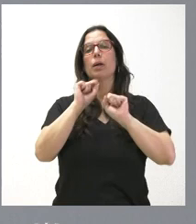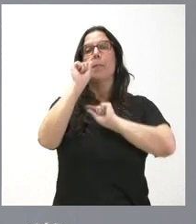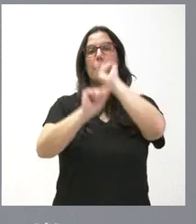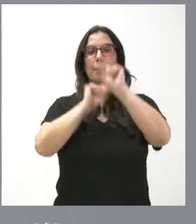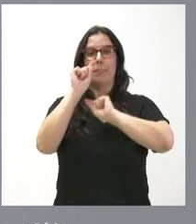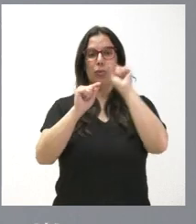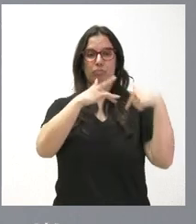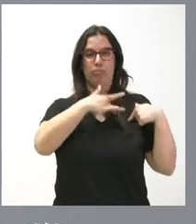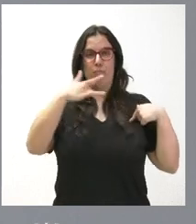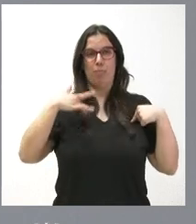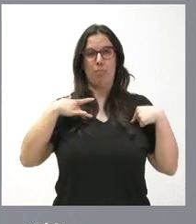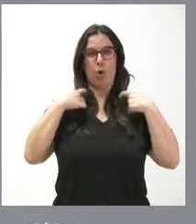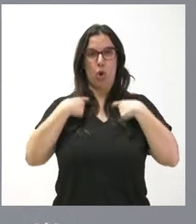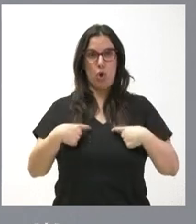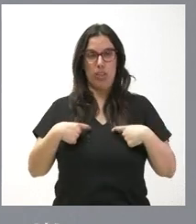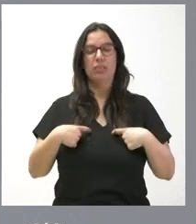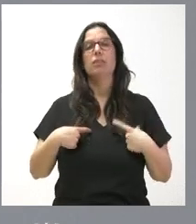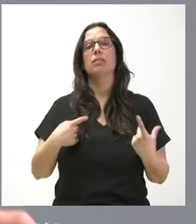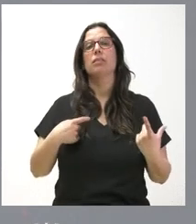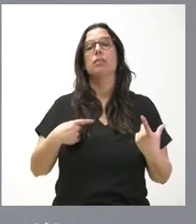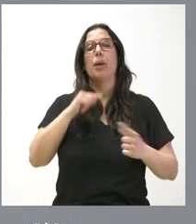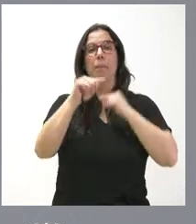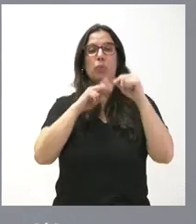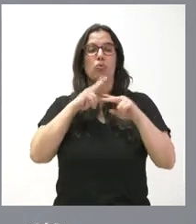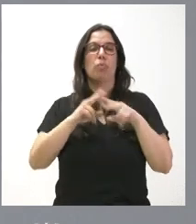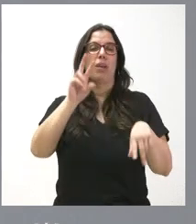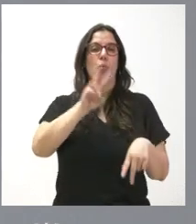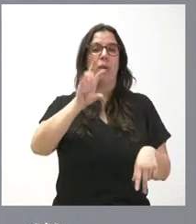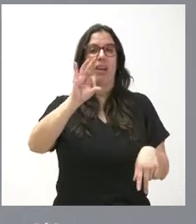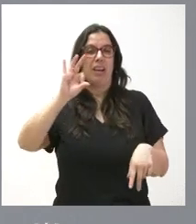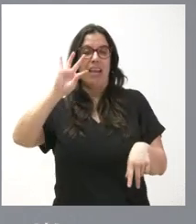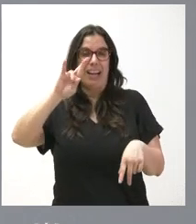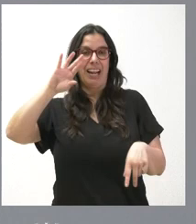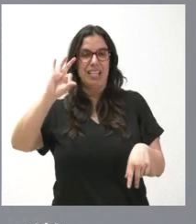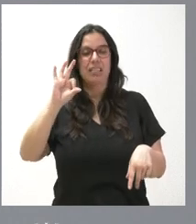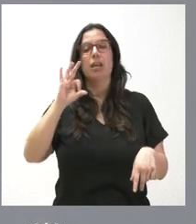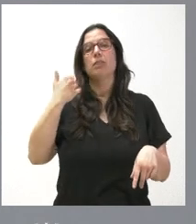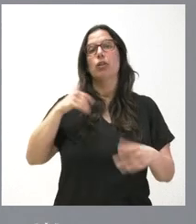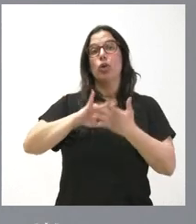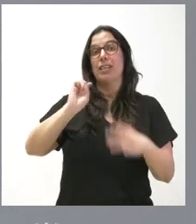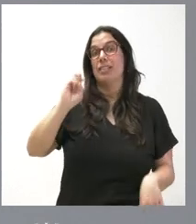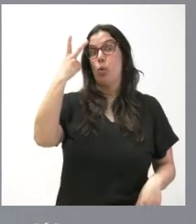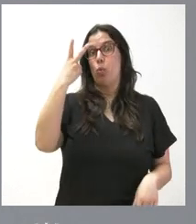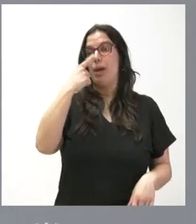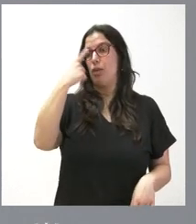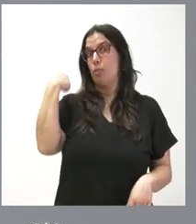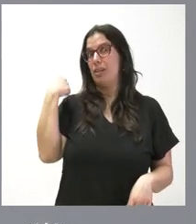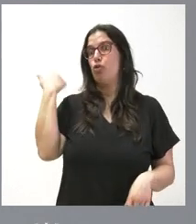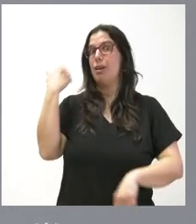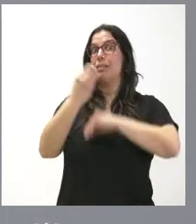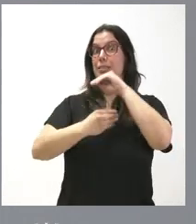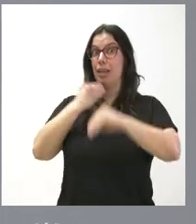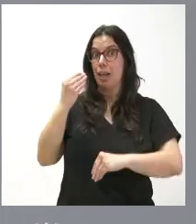VRS, y esta es la segunda vez que lo ponemos en práctica tras el llevado a cabo en el ejercicio